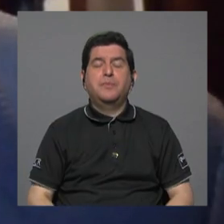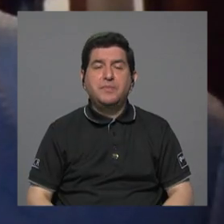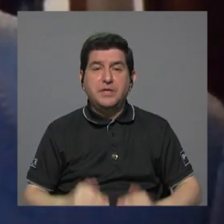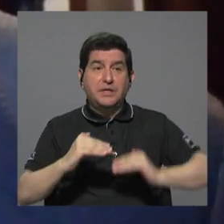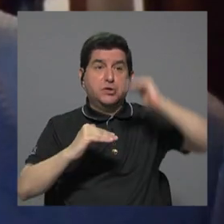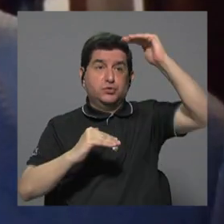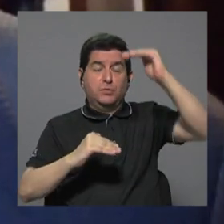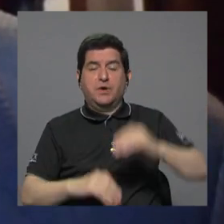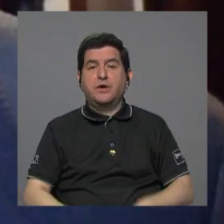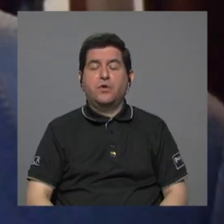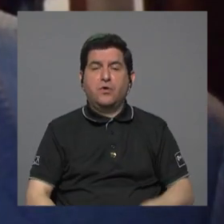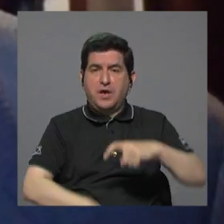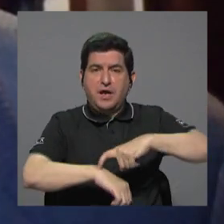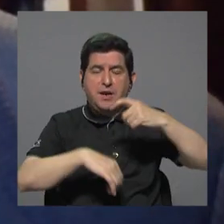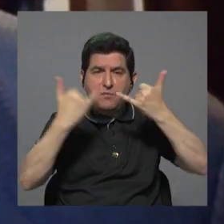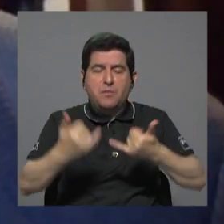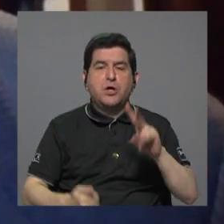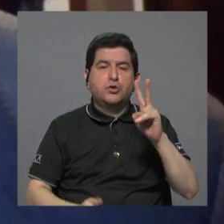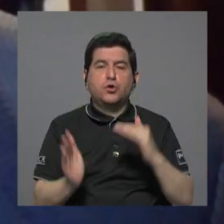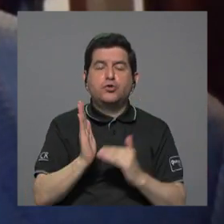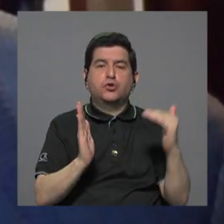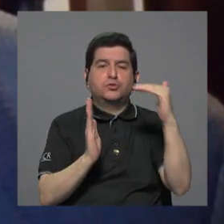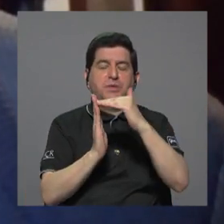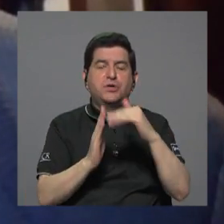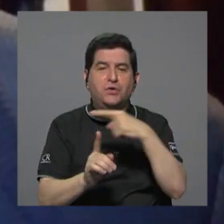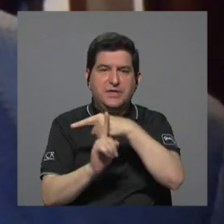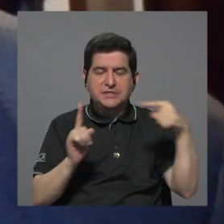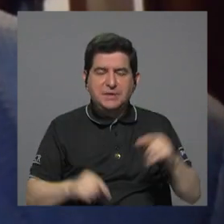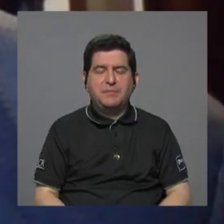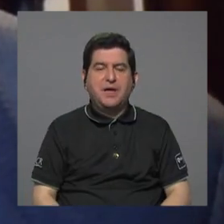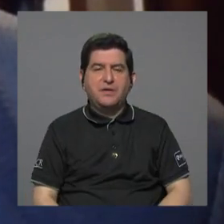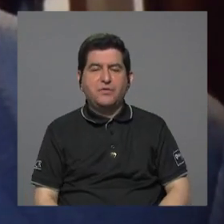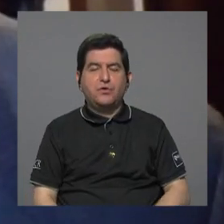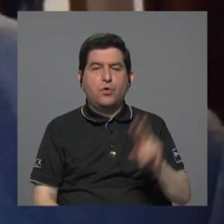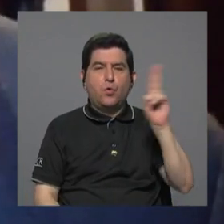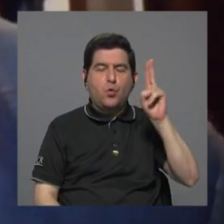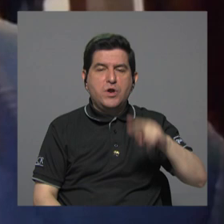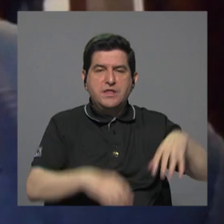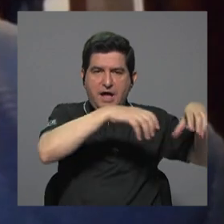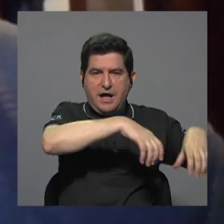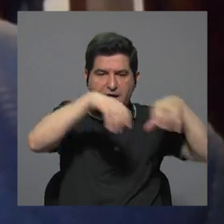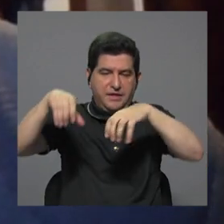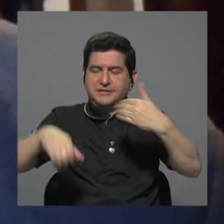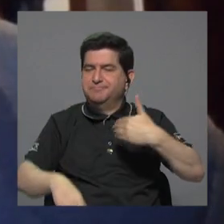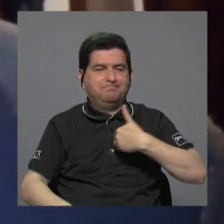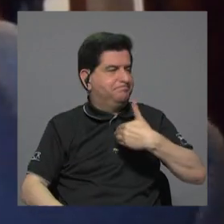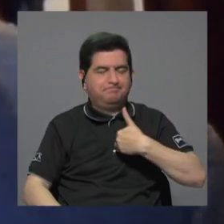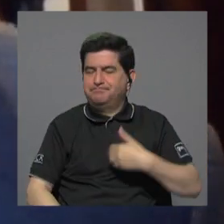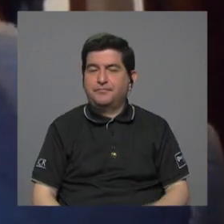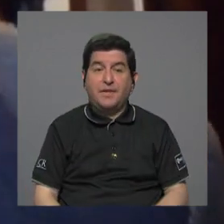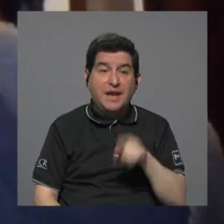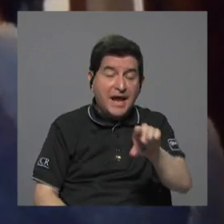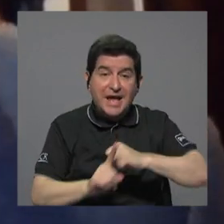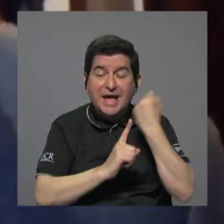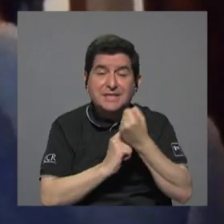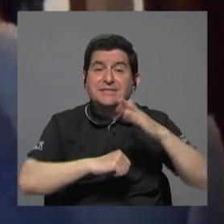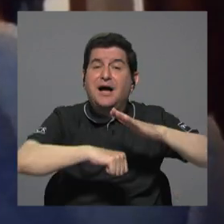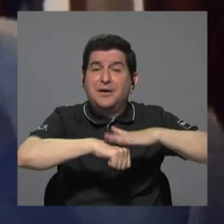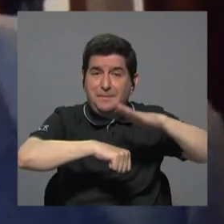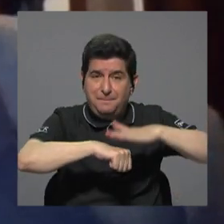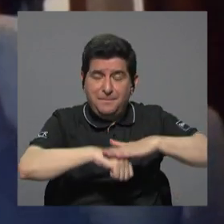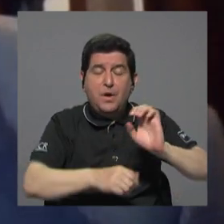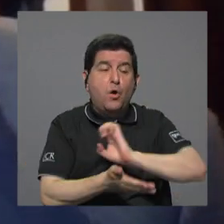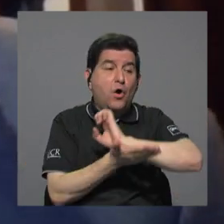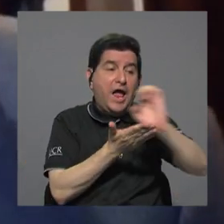para la fecha estaríamos en dos millones y medio de unidades de contenedores cosa que no lo hemos tenido y eso ha permitido ha